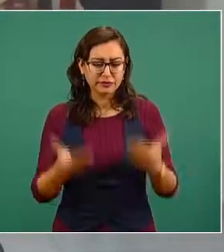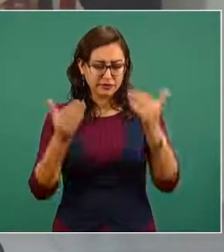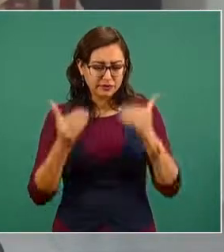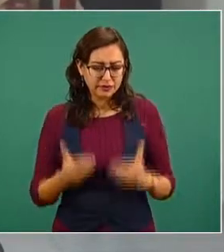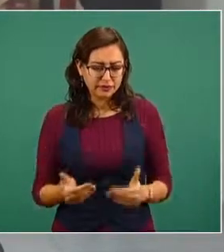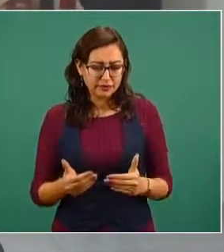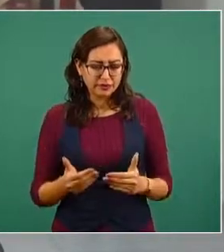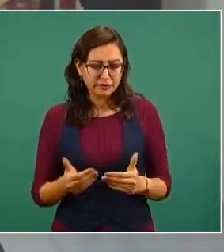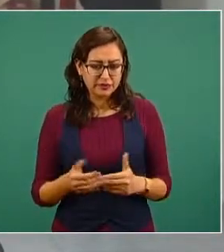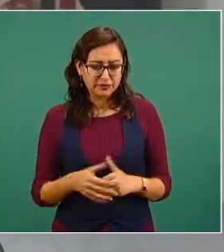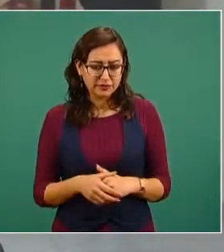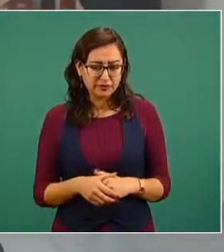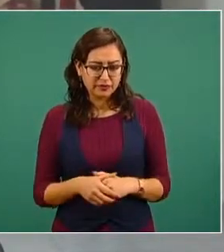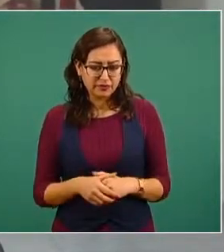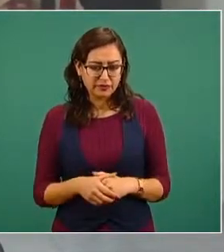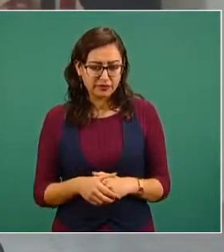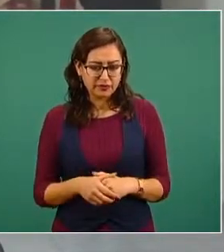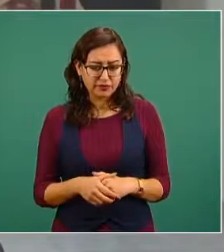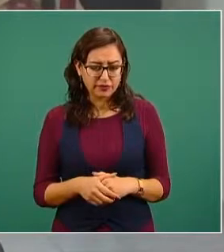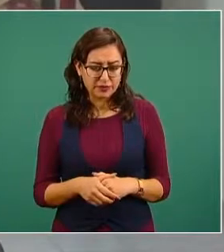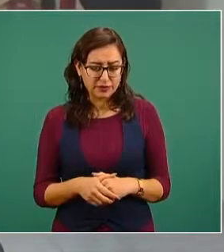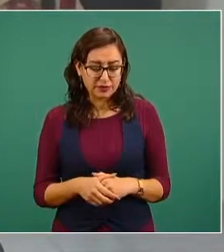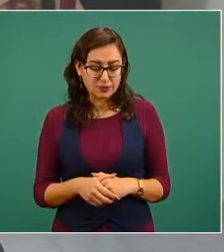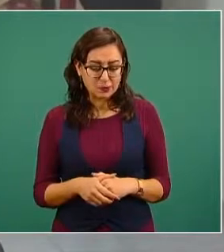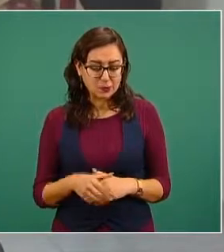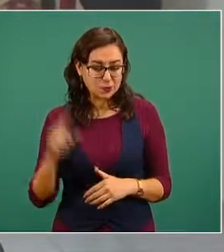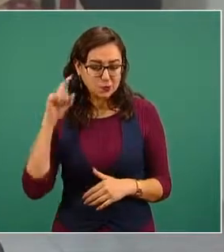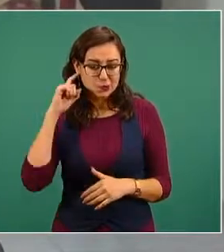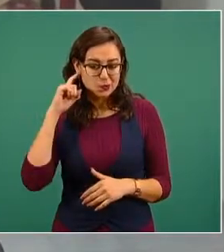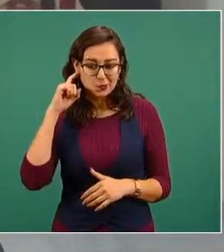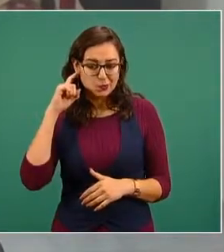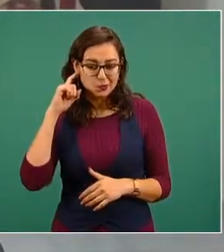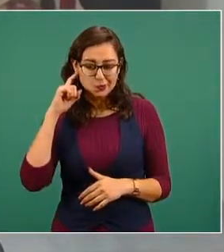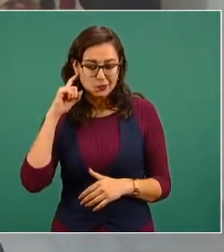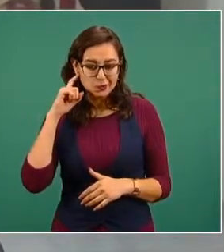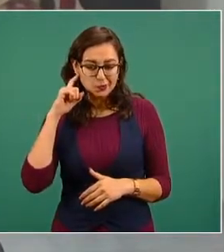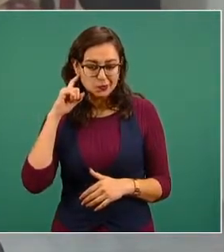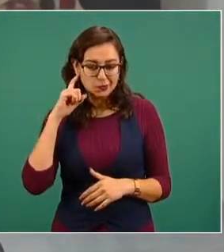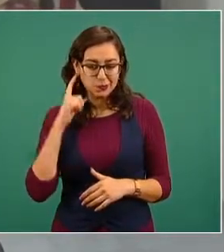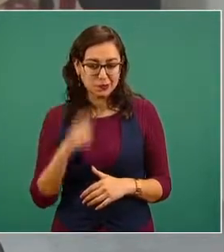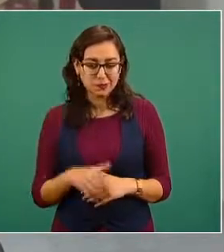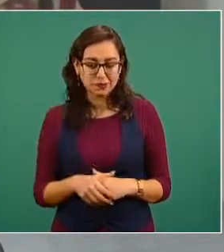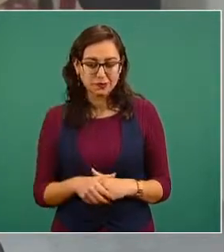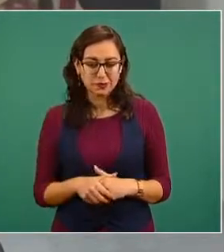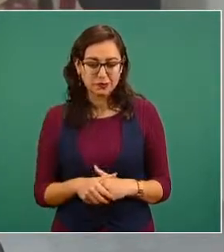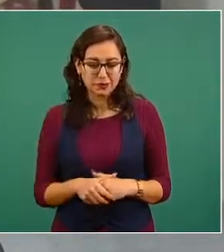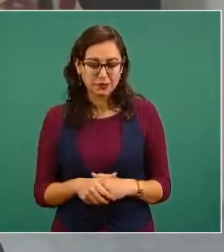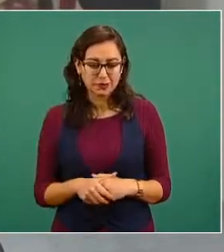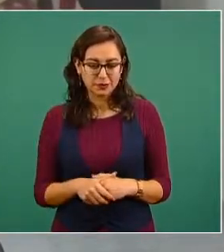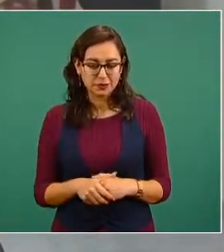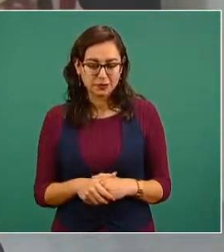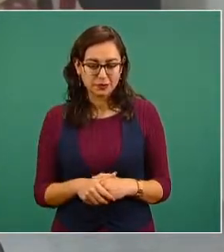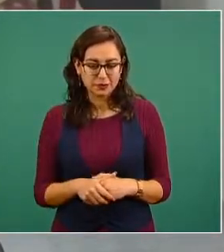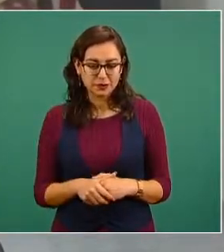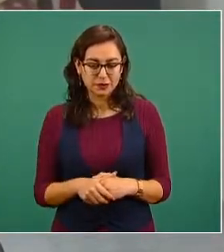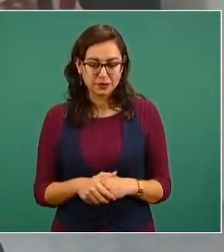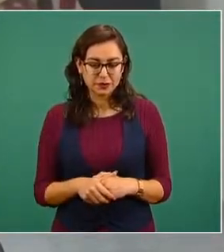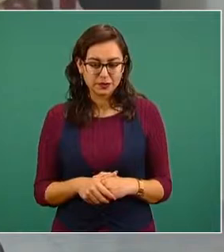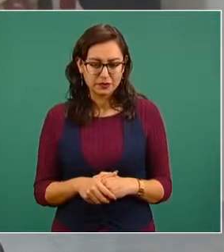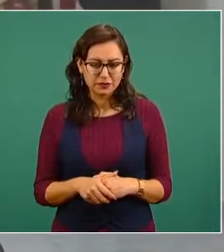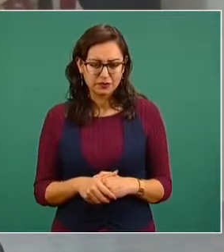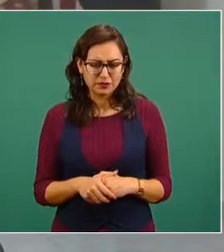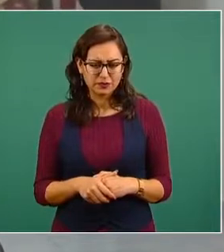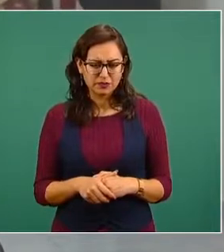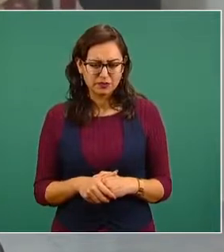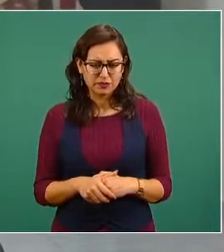presentamos el procedimiento que se lleva a cabo y nos encuentro con efecto la universidad Tres a Lorena y